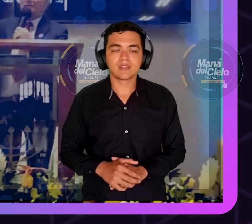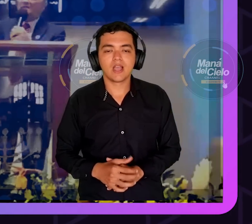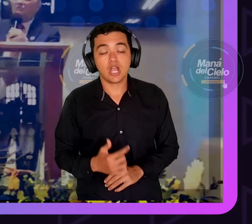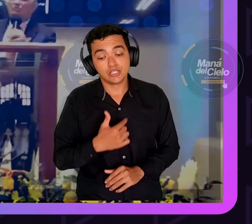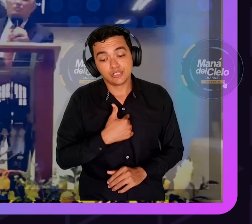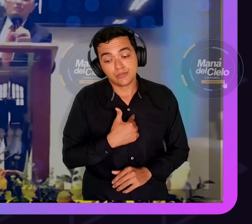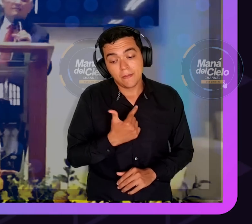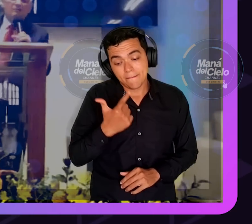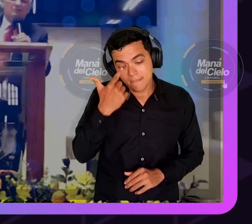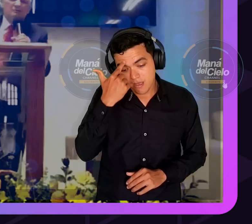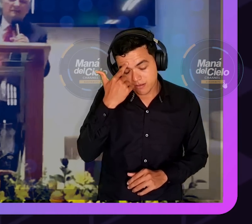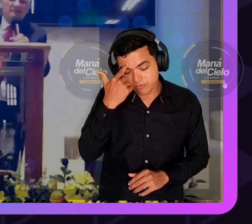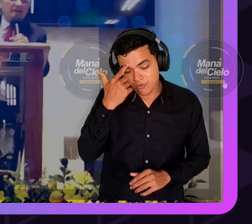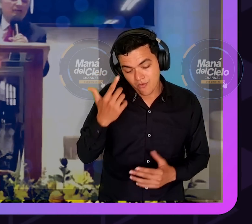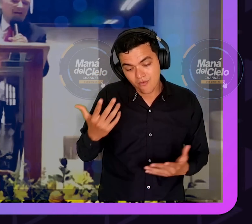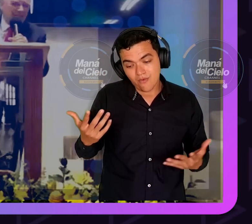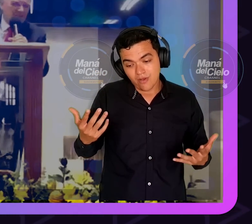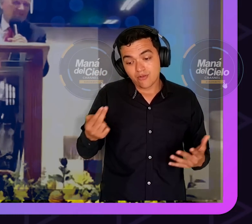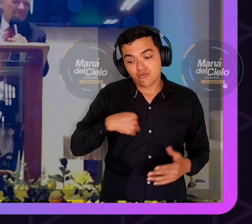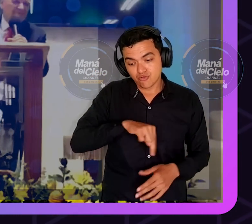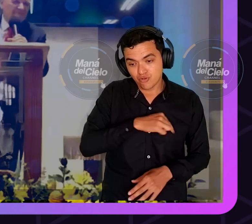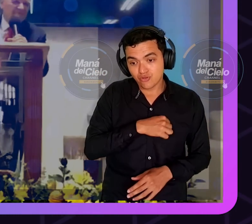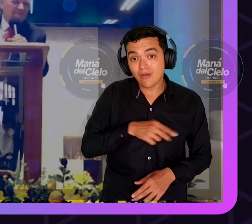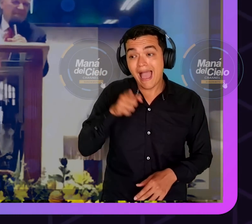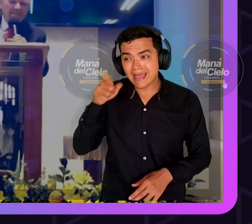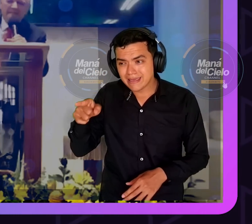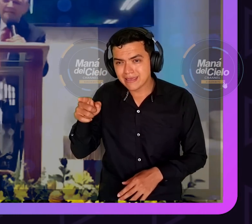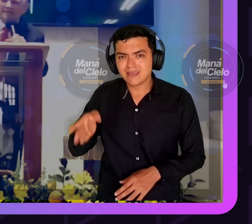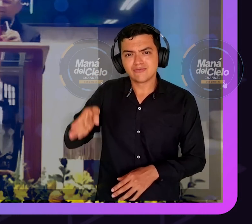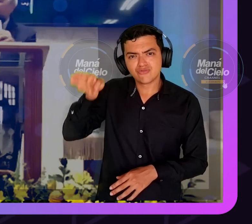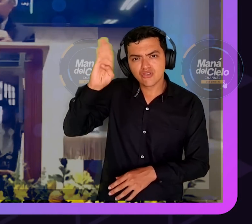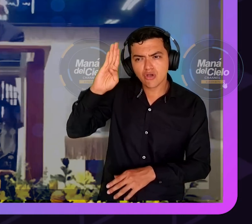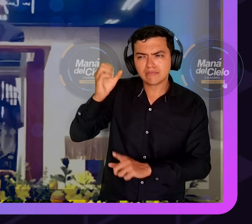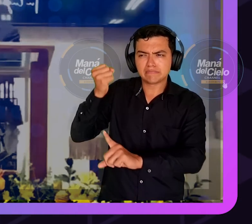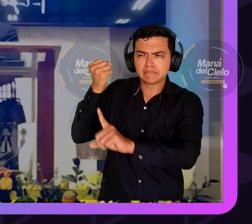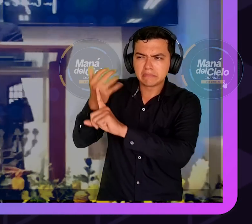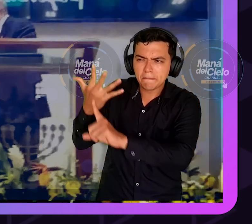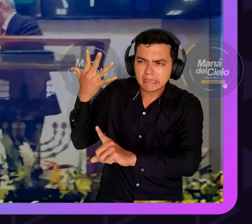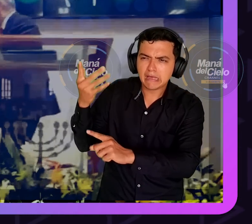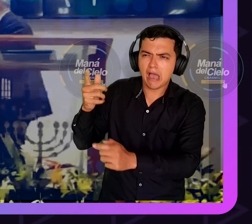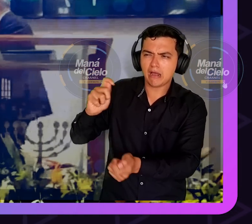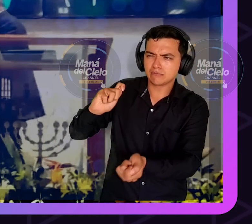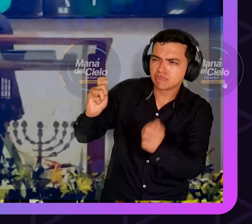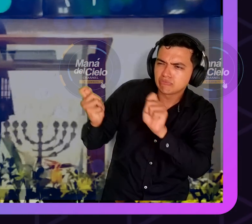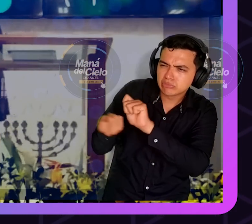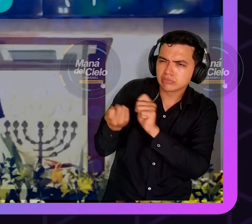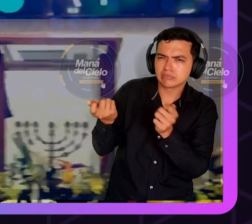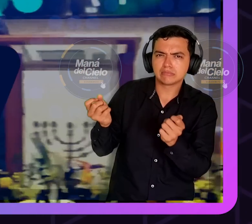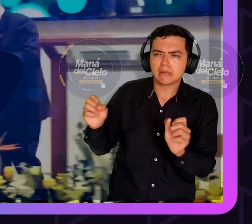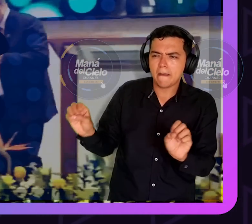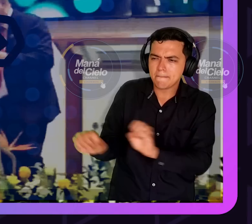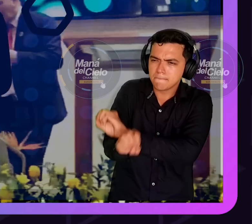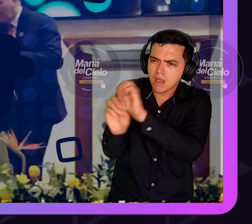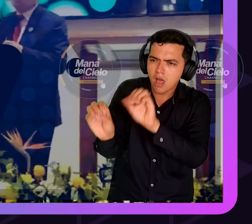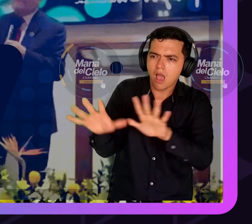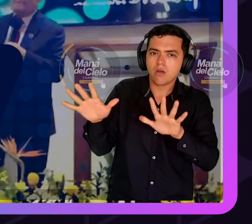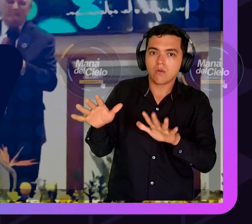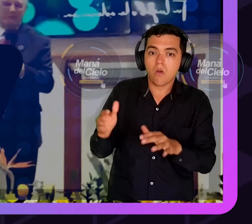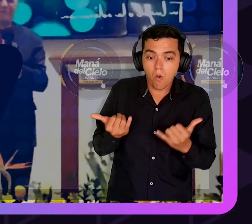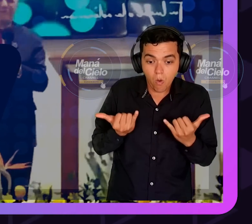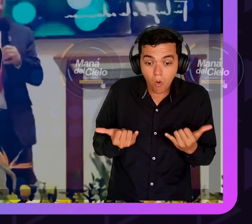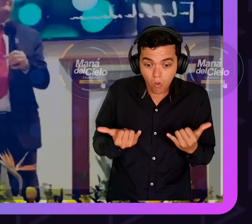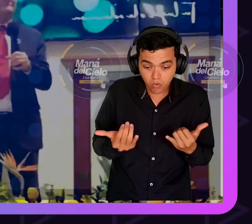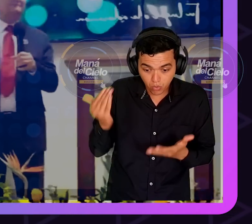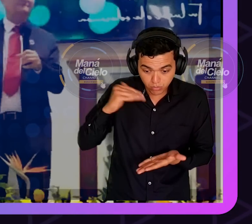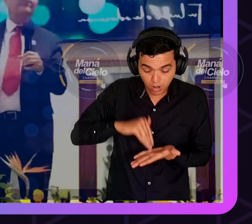nosotros necesitamos renovar eso. Es que uno se almidona demasiado y esto no es de almidón.